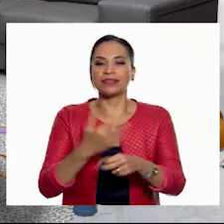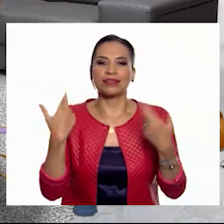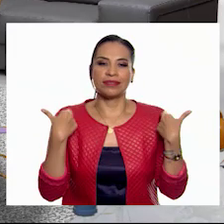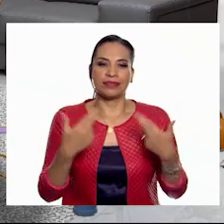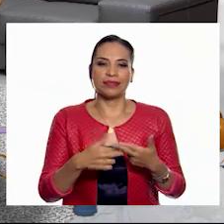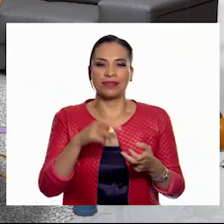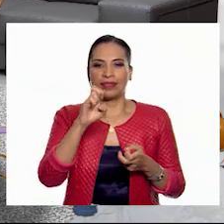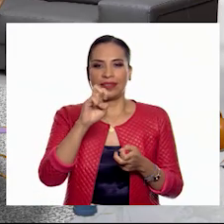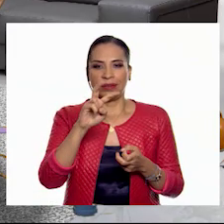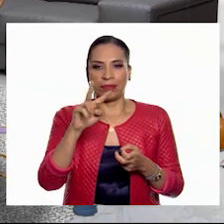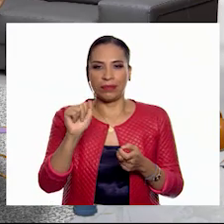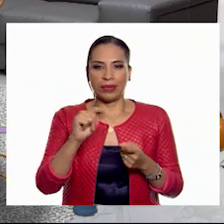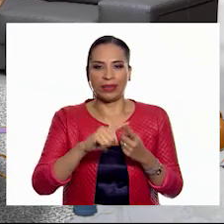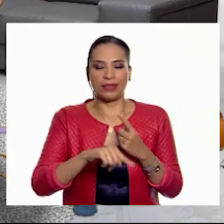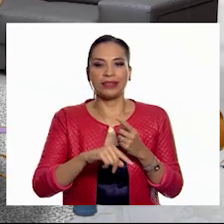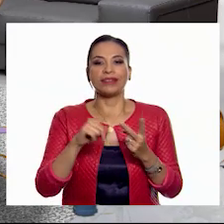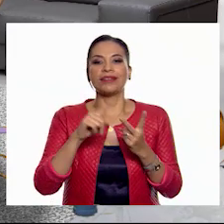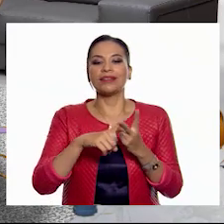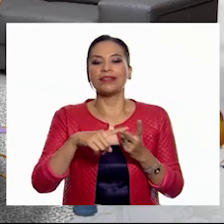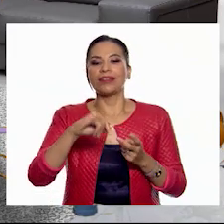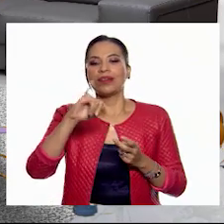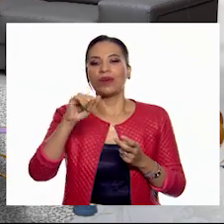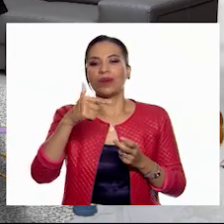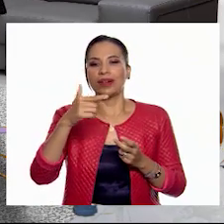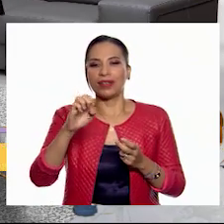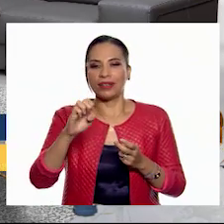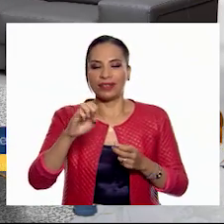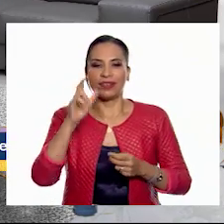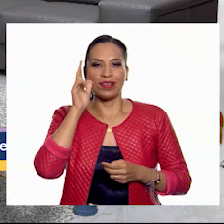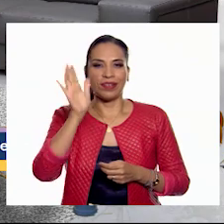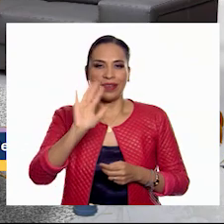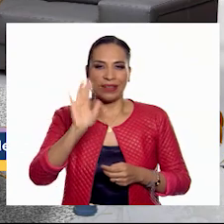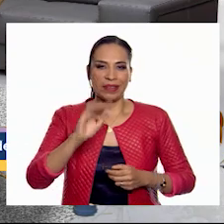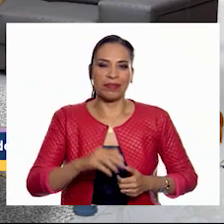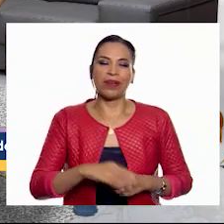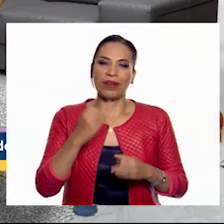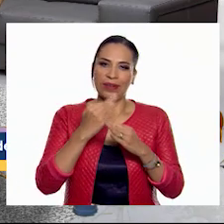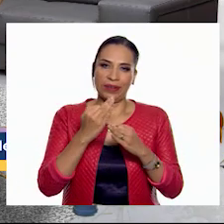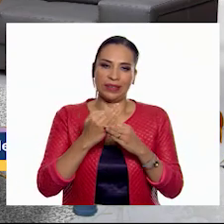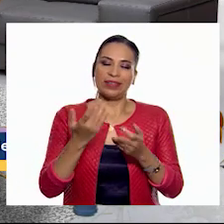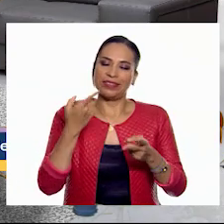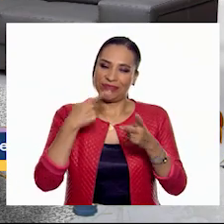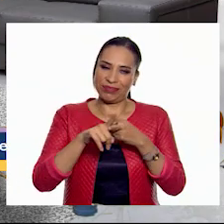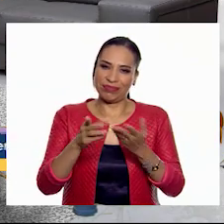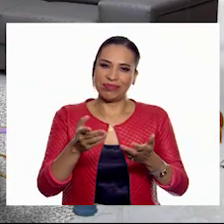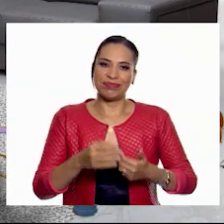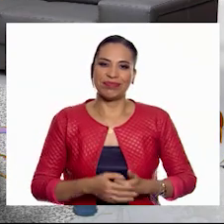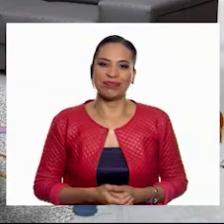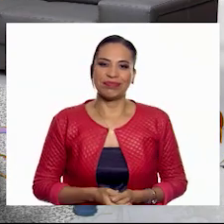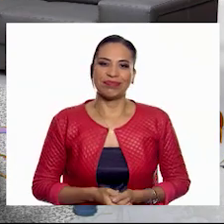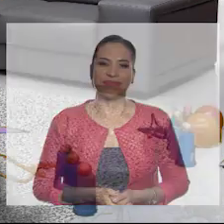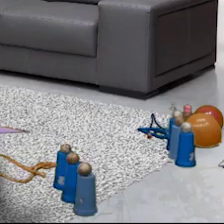profesores Eva Pérez. Hola, hola. Y Jorge Calderón. Hola. Y ahora sí, comenzamos.